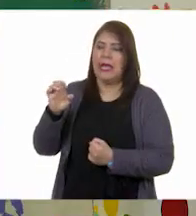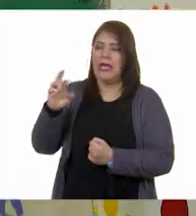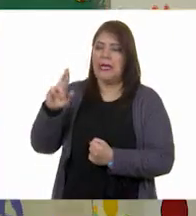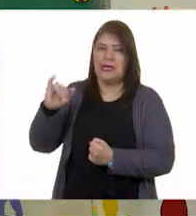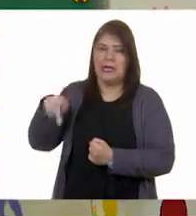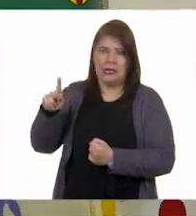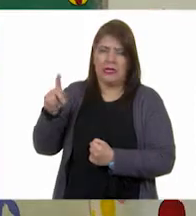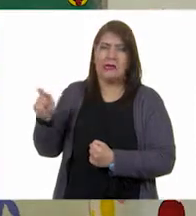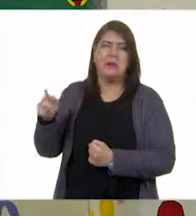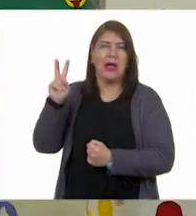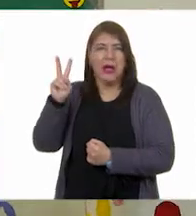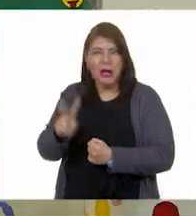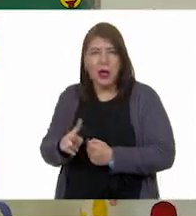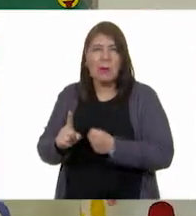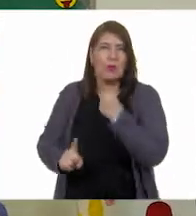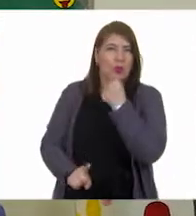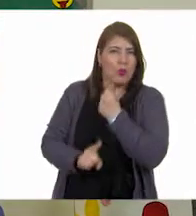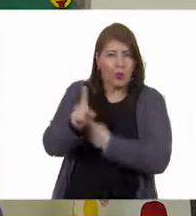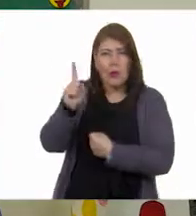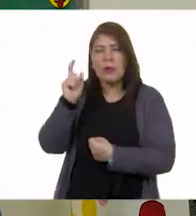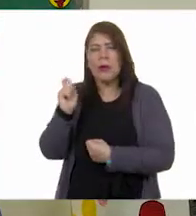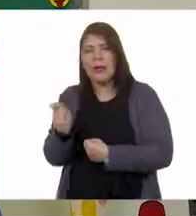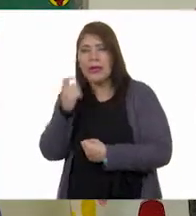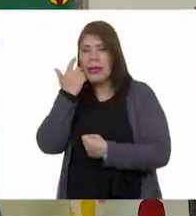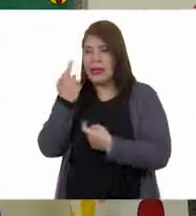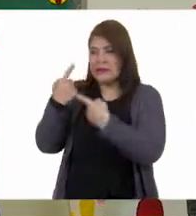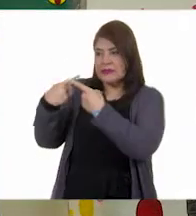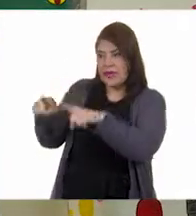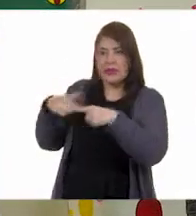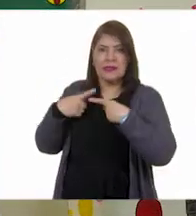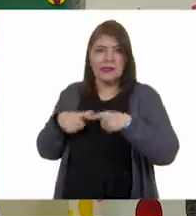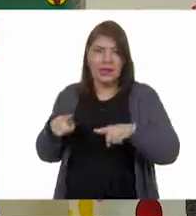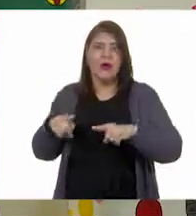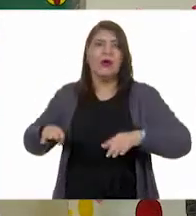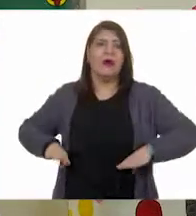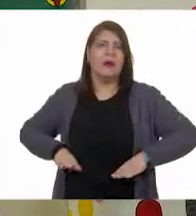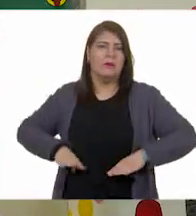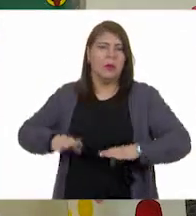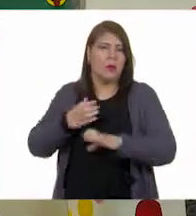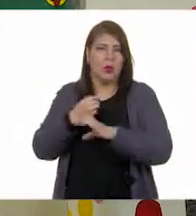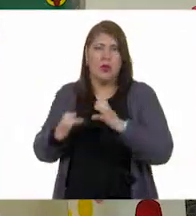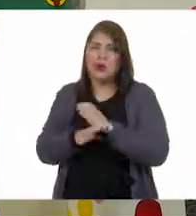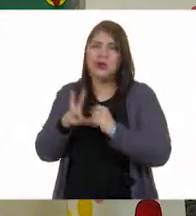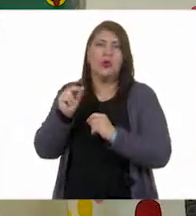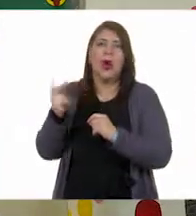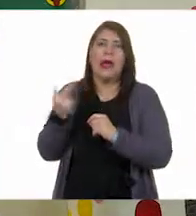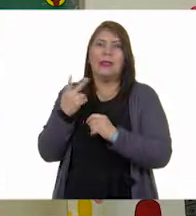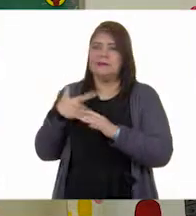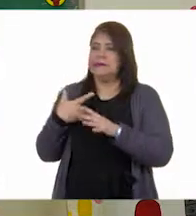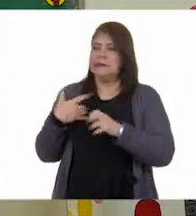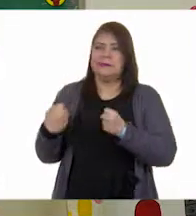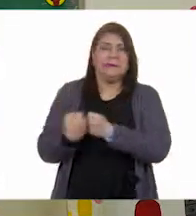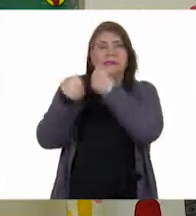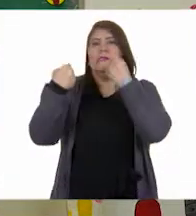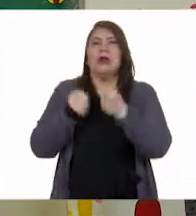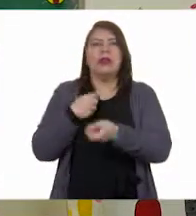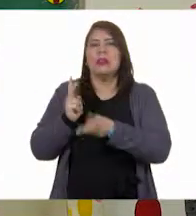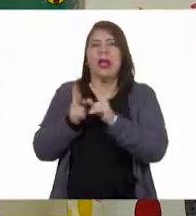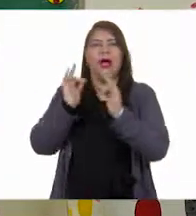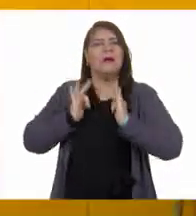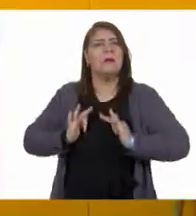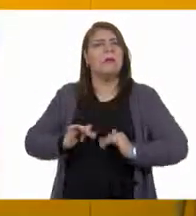el conflicto no fue que quisieran hacer cosas diferentes, sino que ninguna quería hablar tranquilamente. ¡Ah!